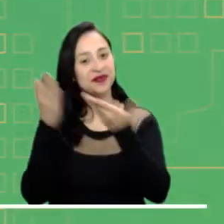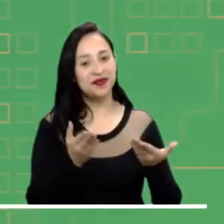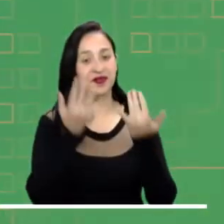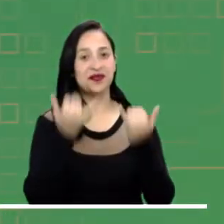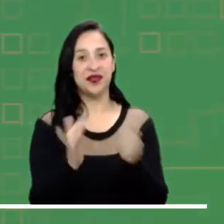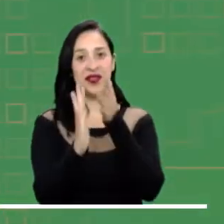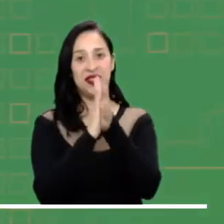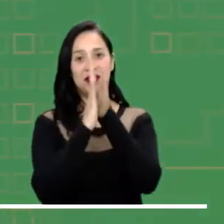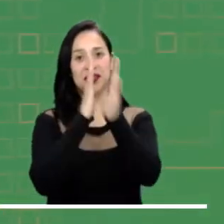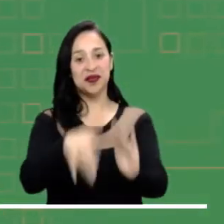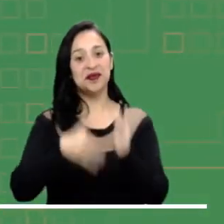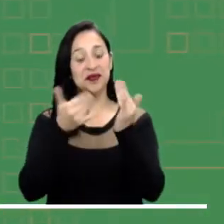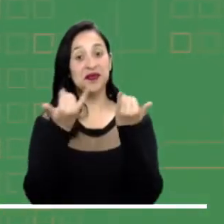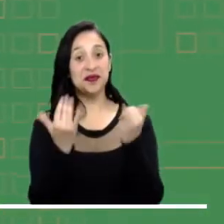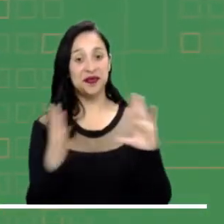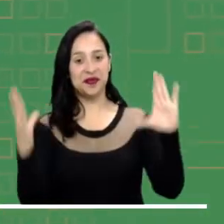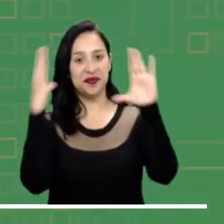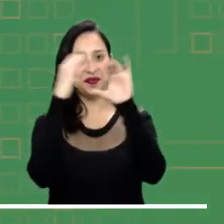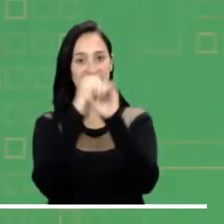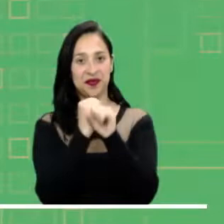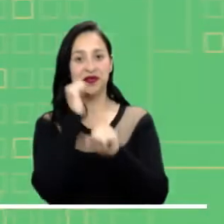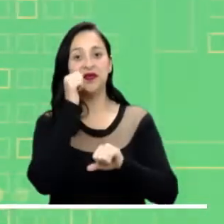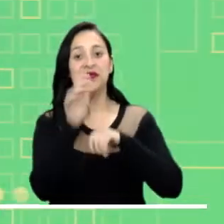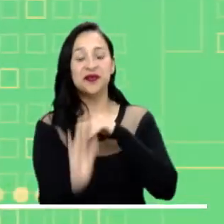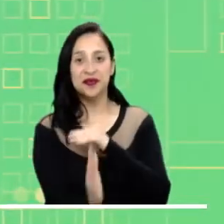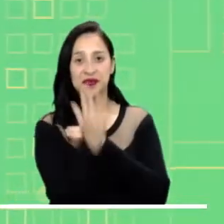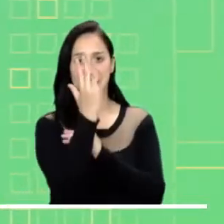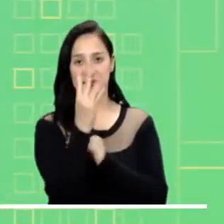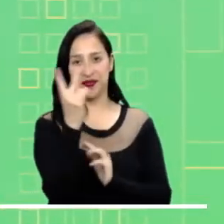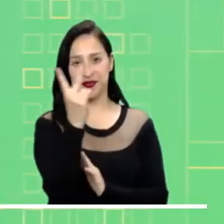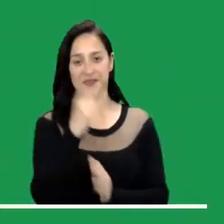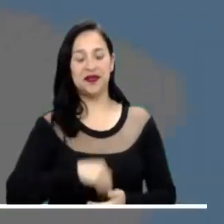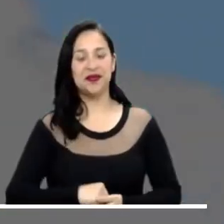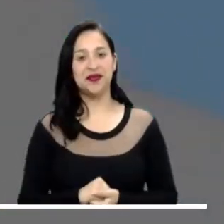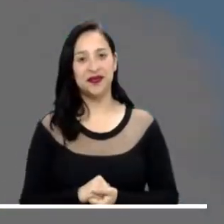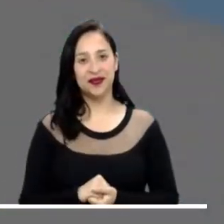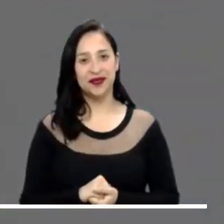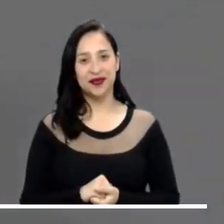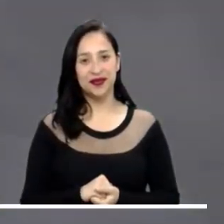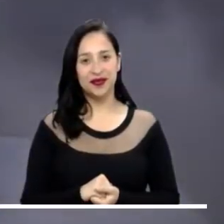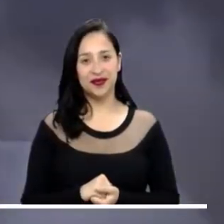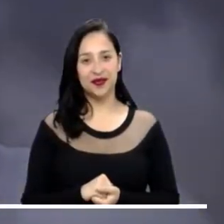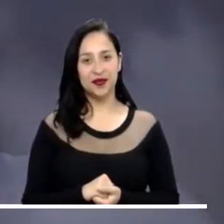Bienvenidos a conocer el pronóstico del tiempo para la noche de hoy y la madrugada del viernes.